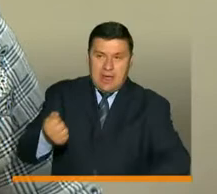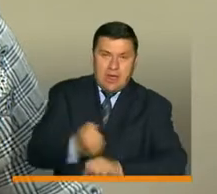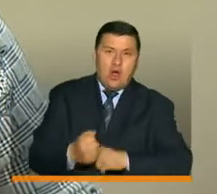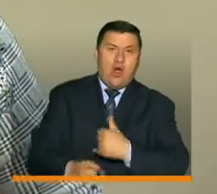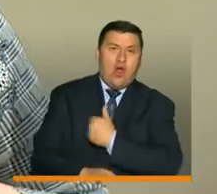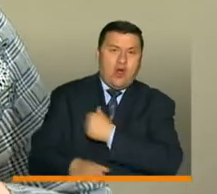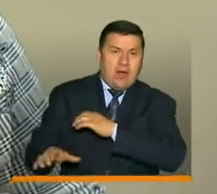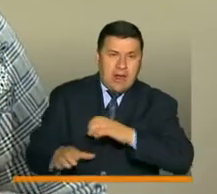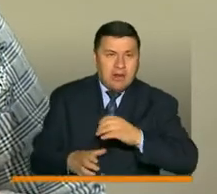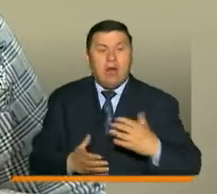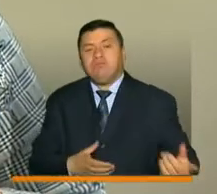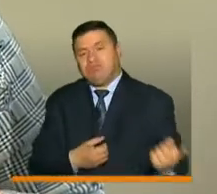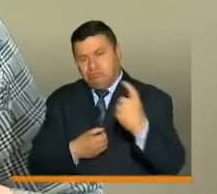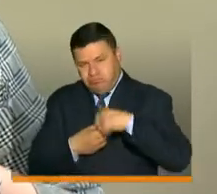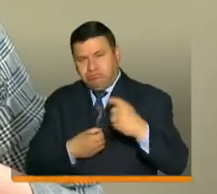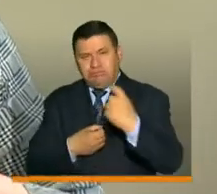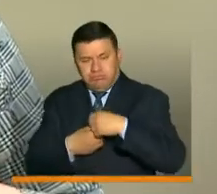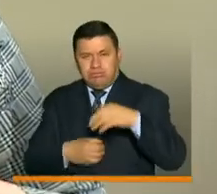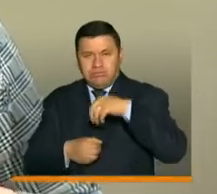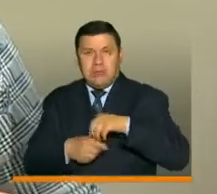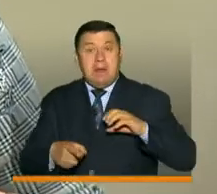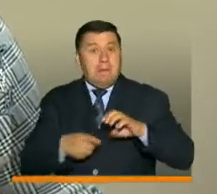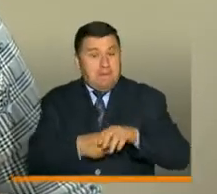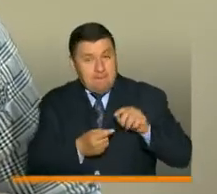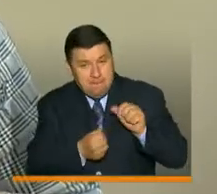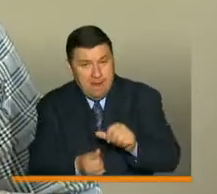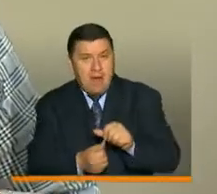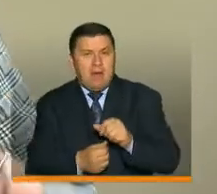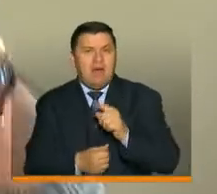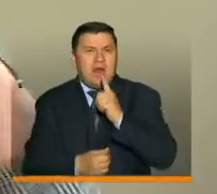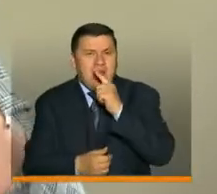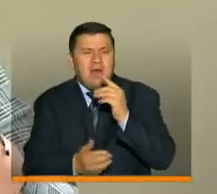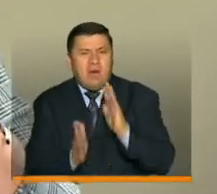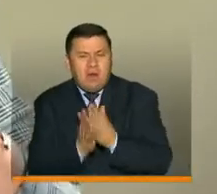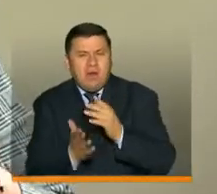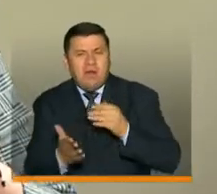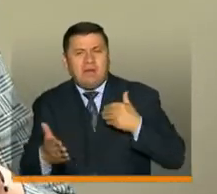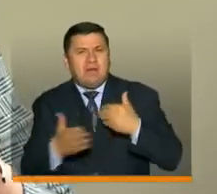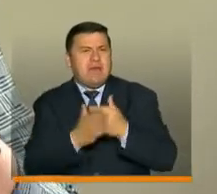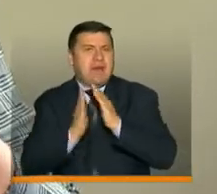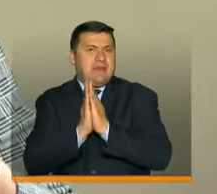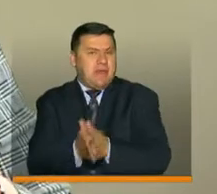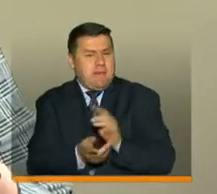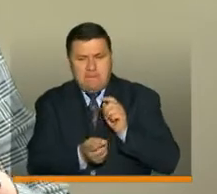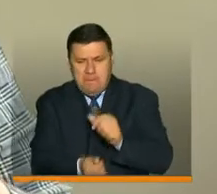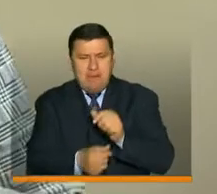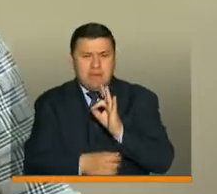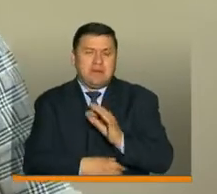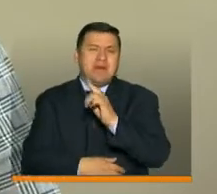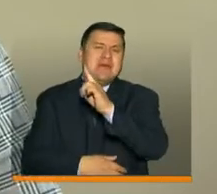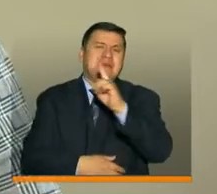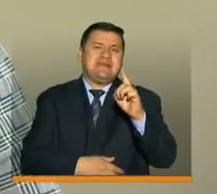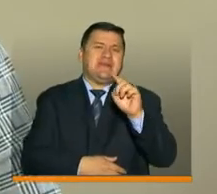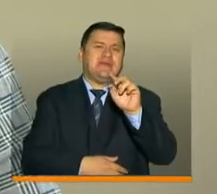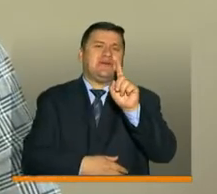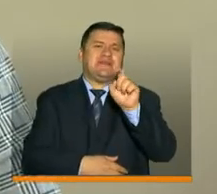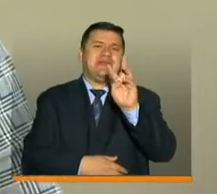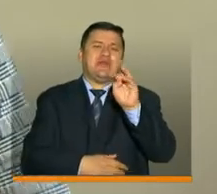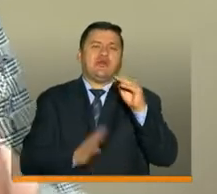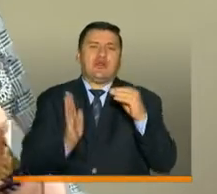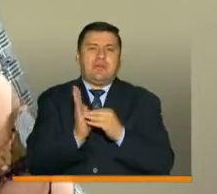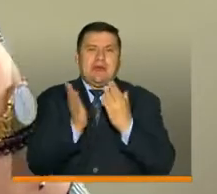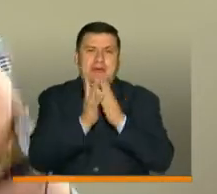Jóvenes en Acción, y gracias a ello cubrimos matrícula, cubrimos manutención. Serán a finales de diciembre 168 mil estudiantes